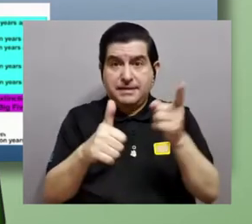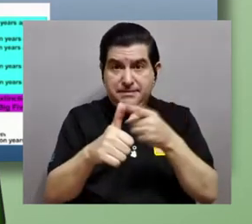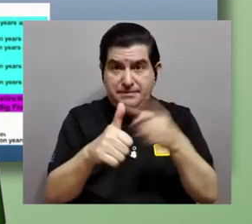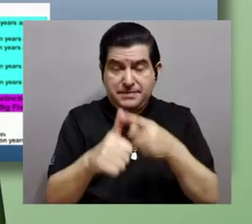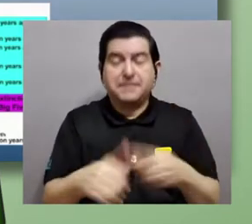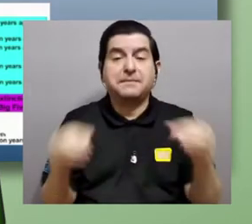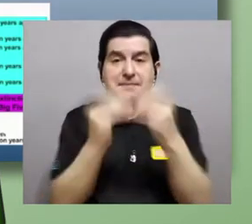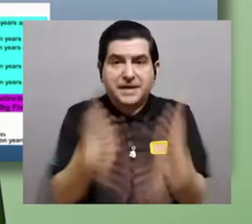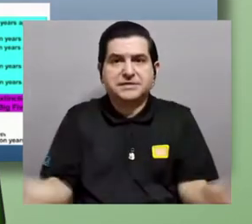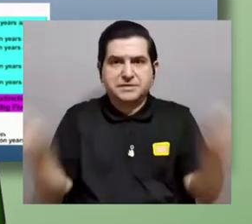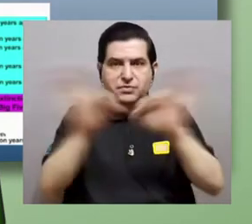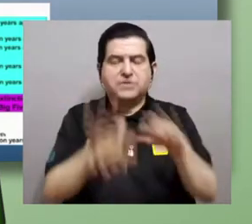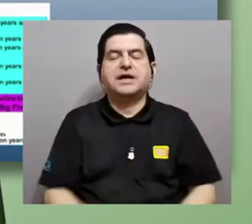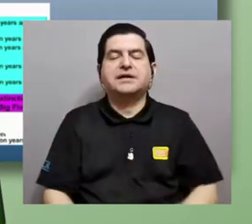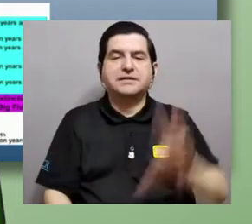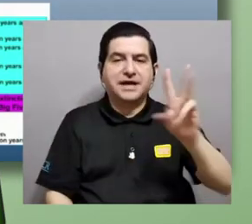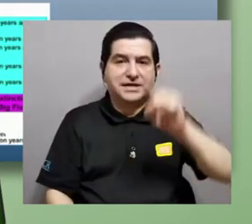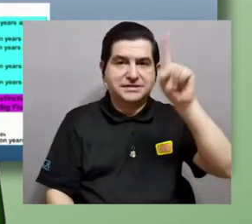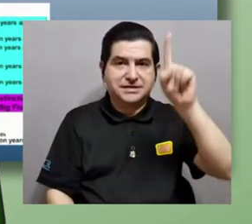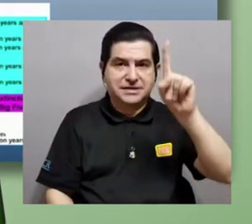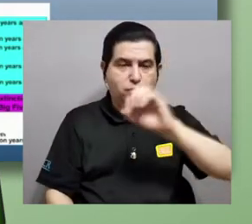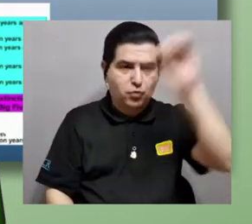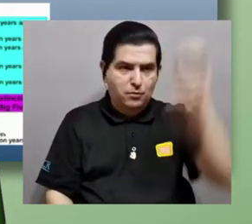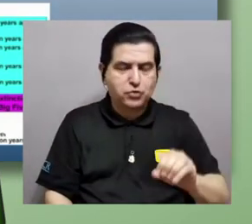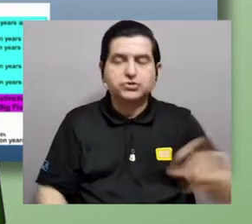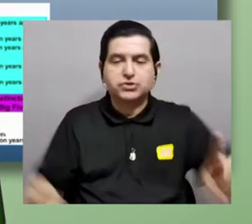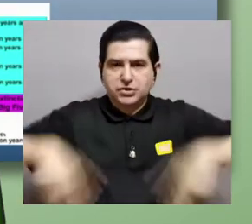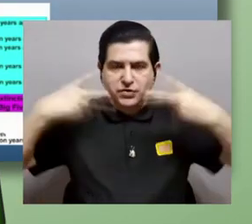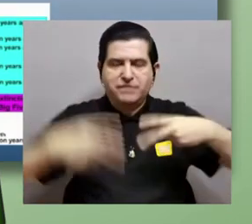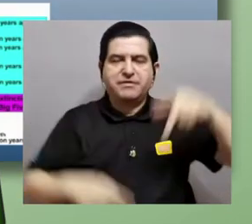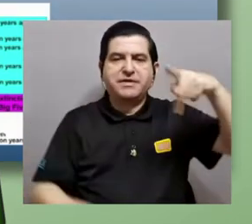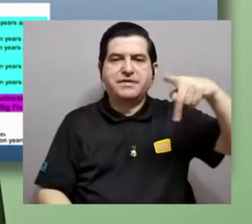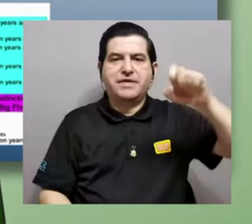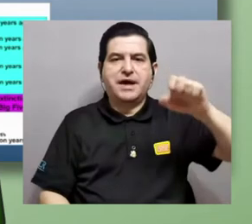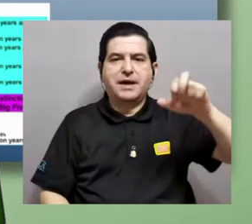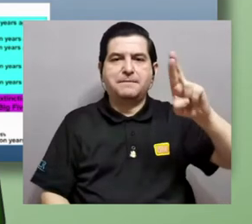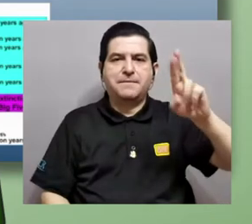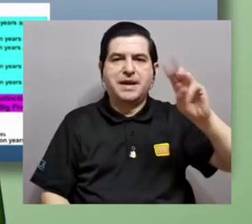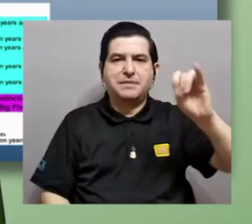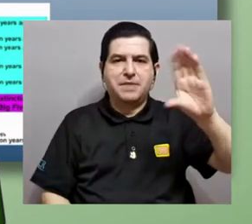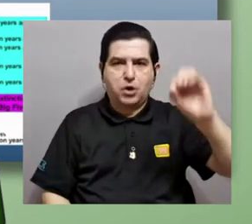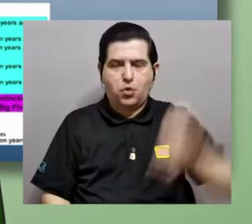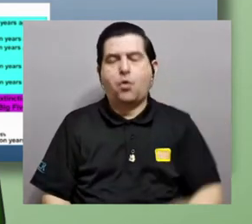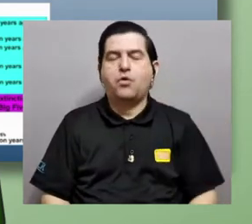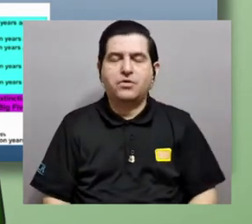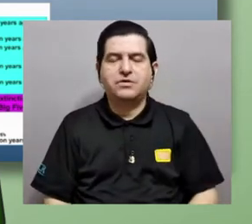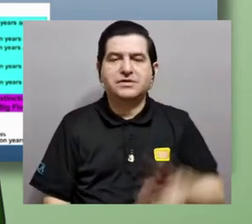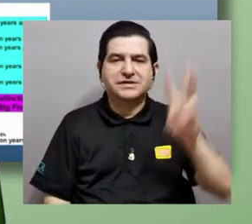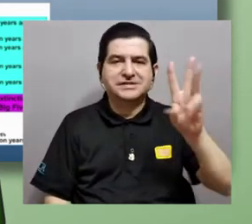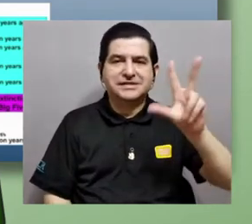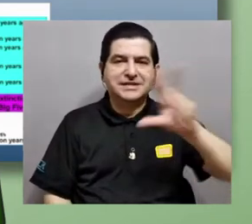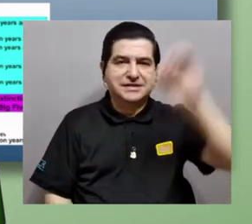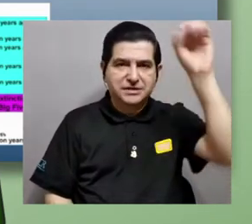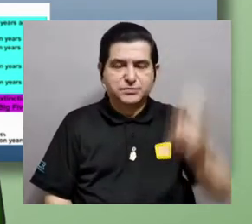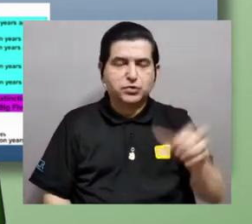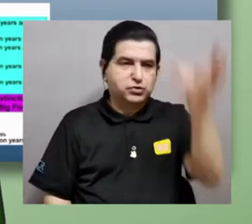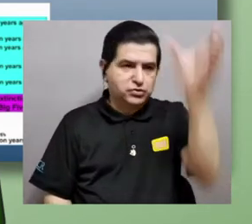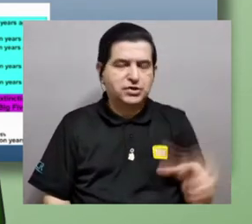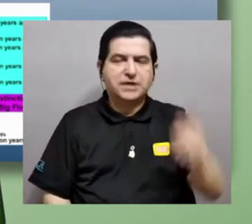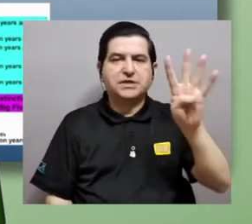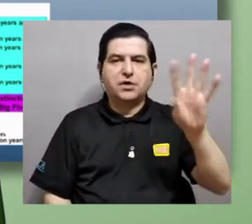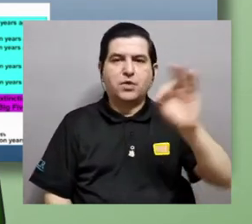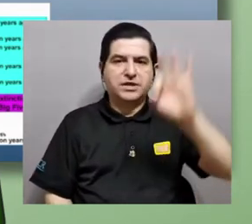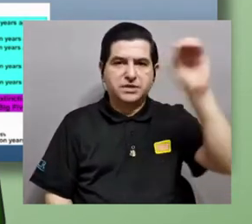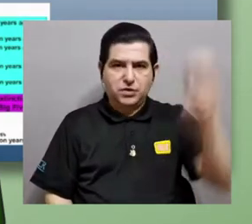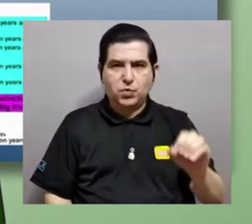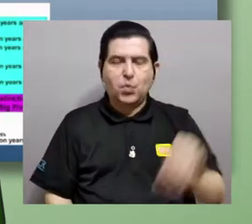mayor, ¿verdad?, que afectó 61% de la vida en el continente, 63% de los organismos continentales y